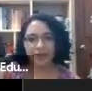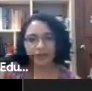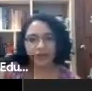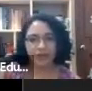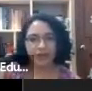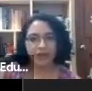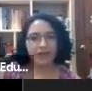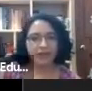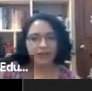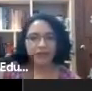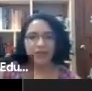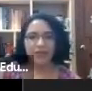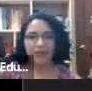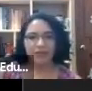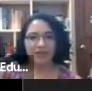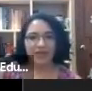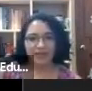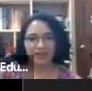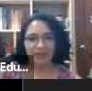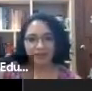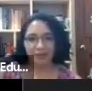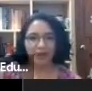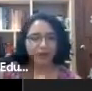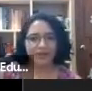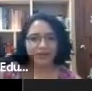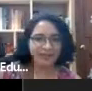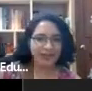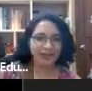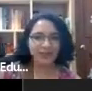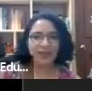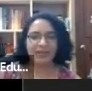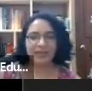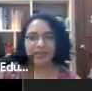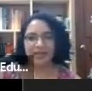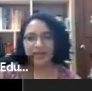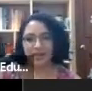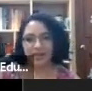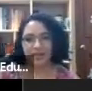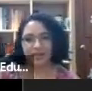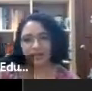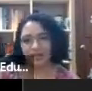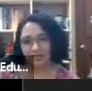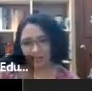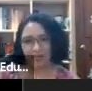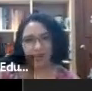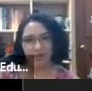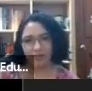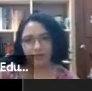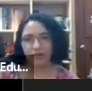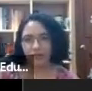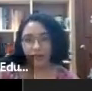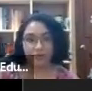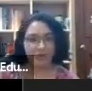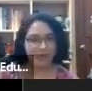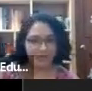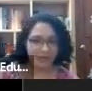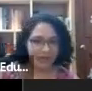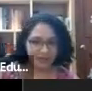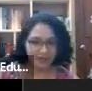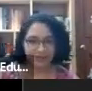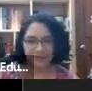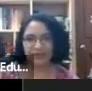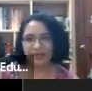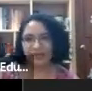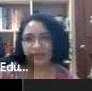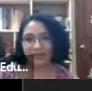ser voluntario, este, que no sabe dónde empezar, como, ¿por dónde le entran? ¿Cuál sería, ya, ahora, con, con tu